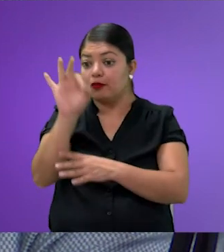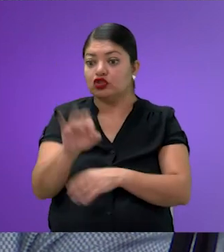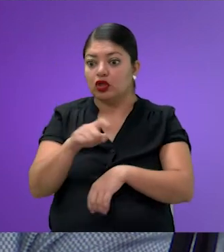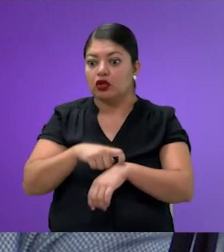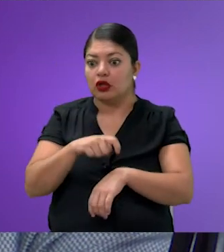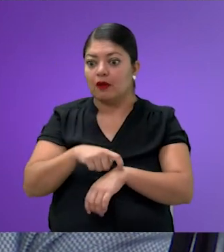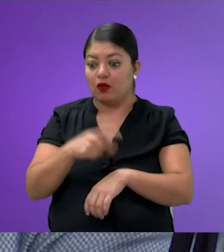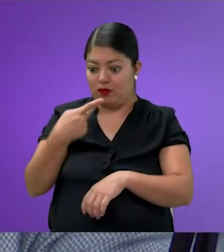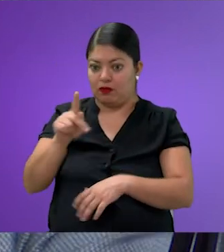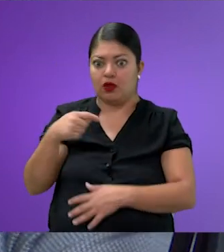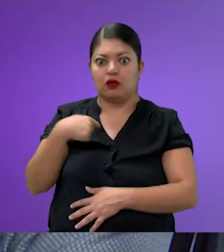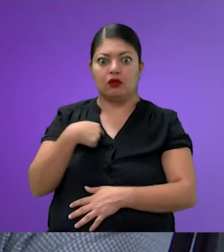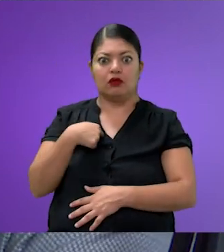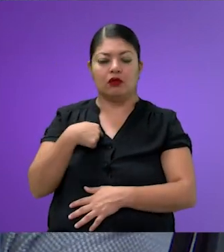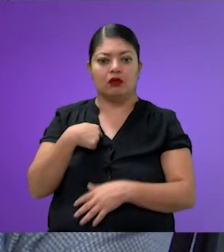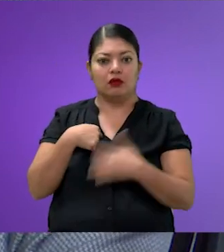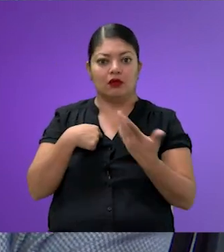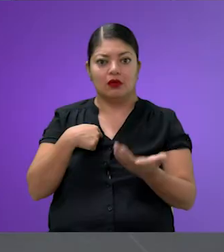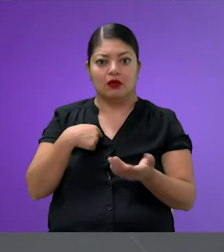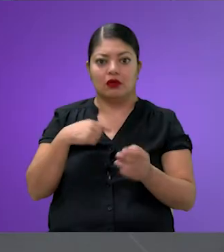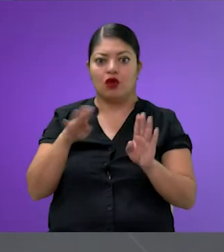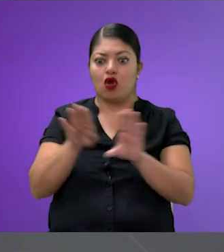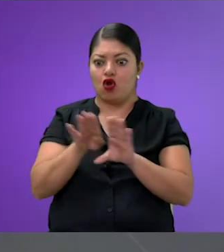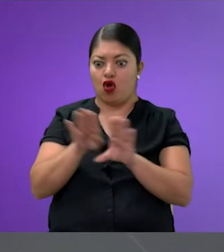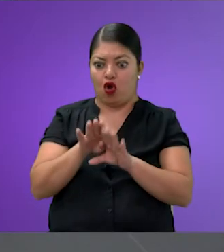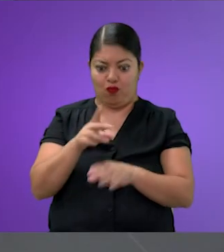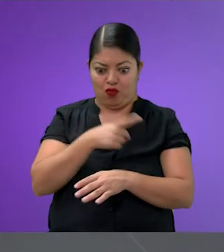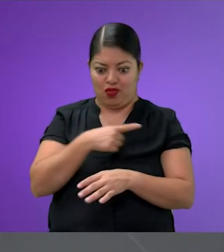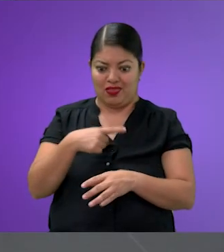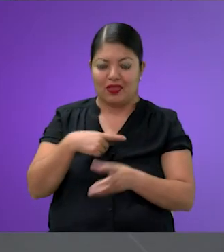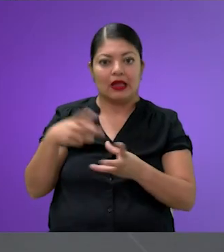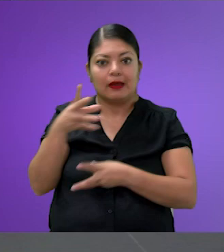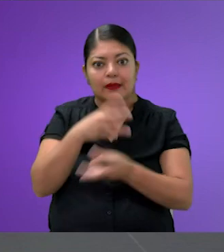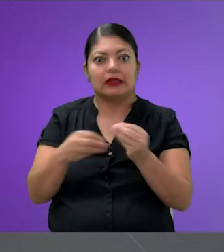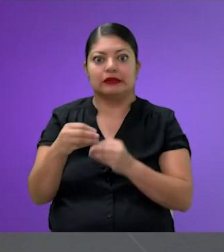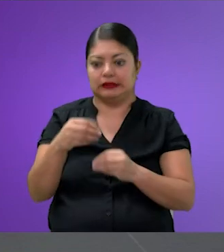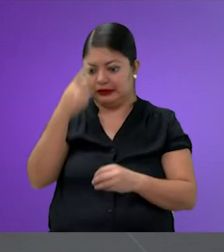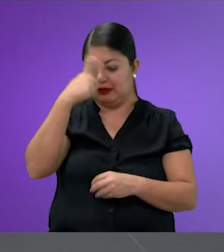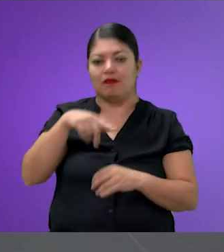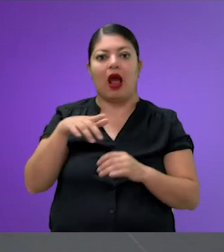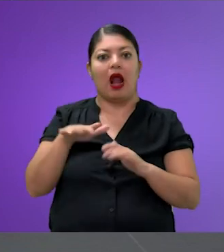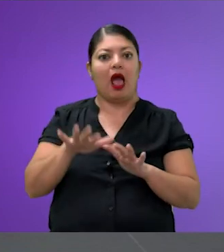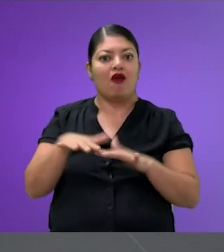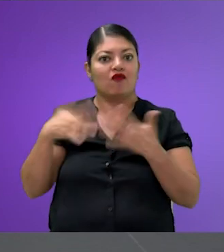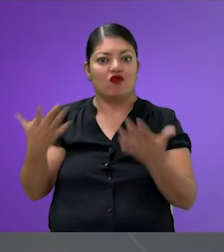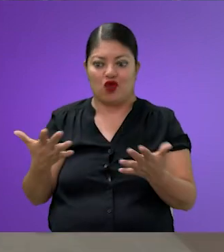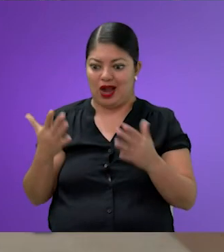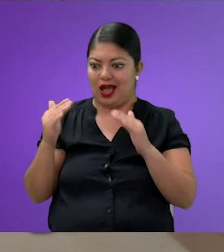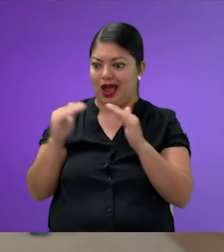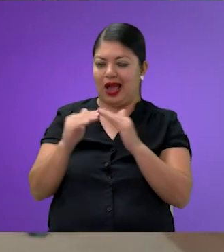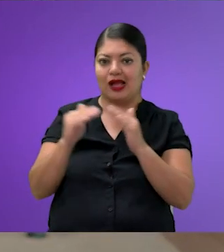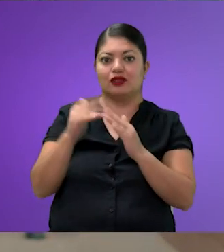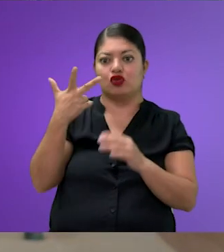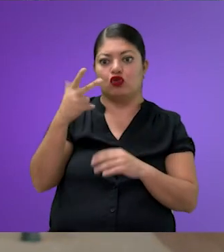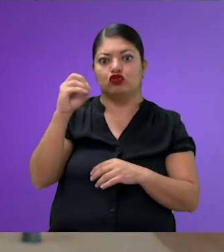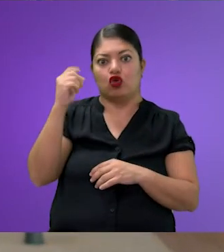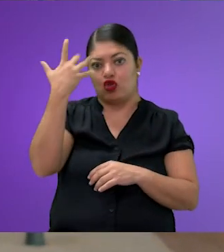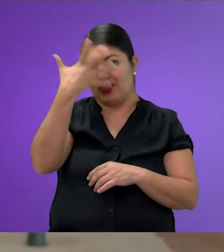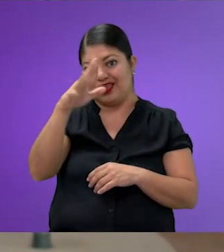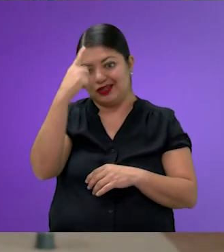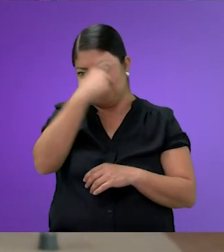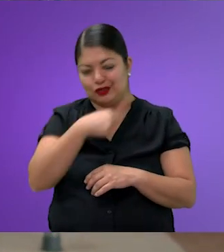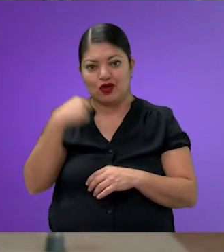tiempo tienes una actividad lucrativa que te implica estar fuera de casa 8 o 10 horas. Y tienes